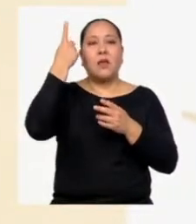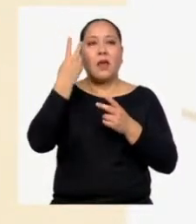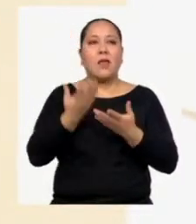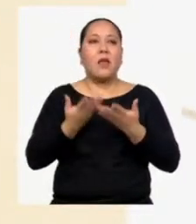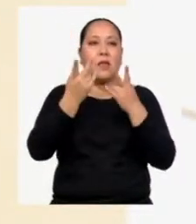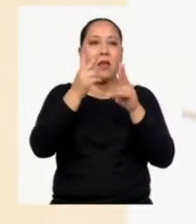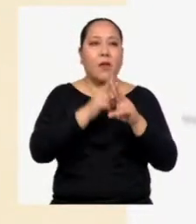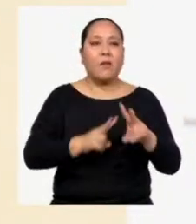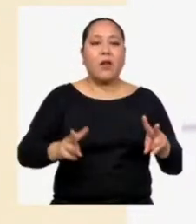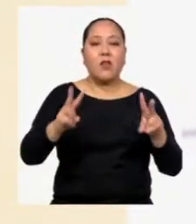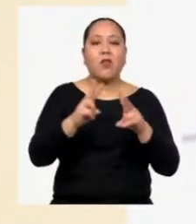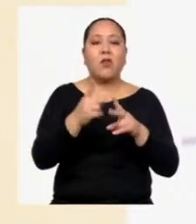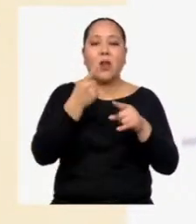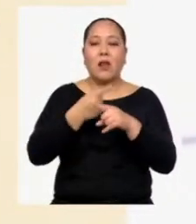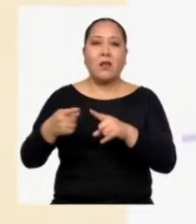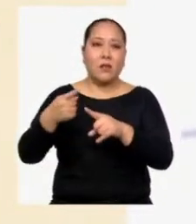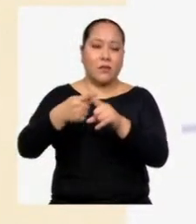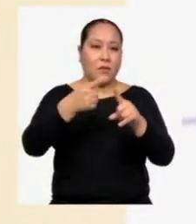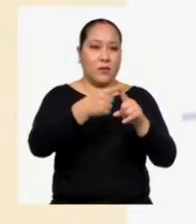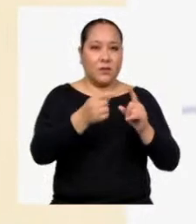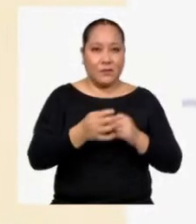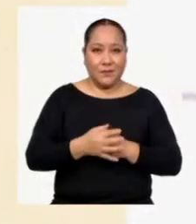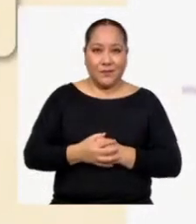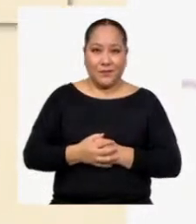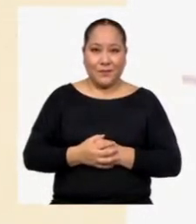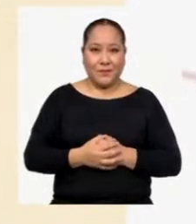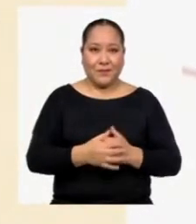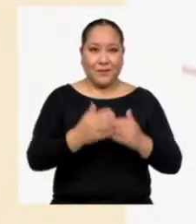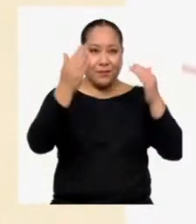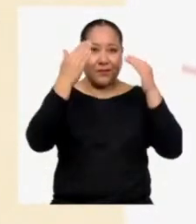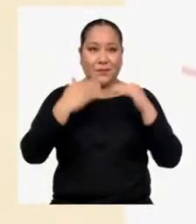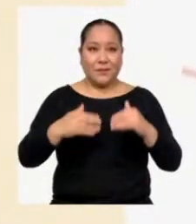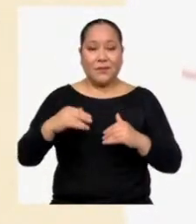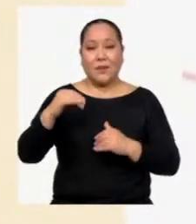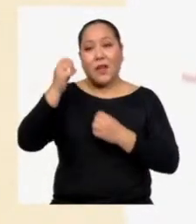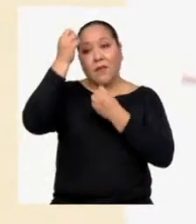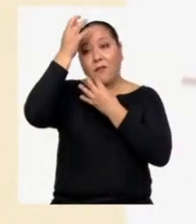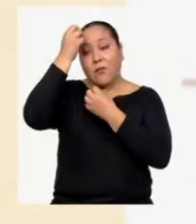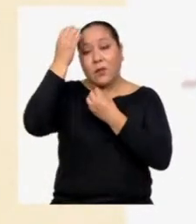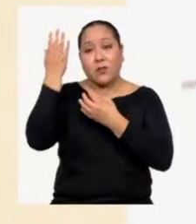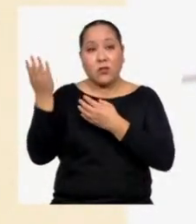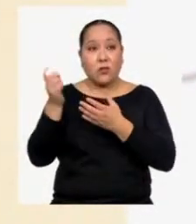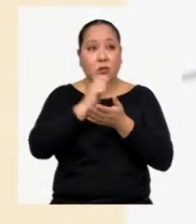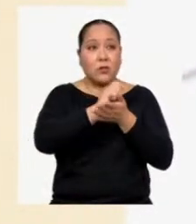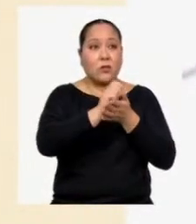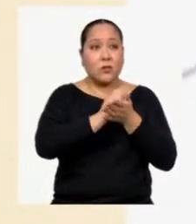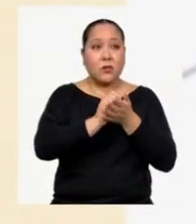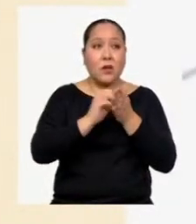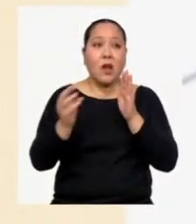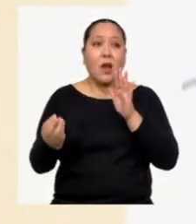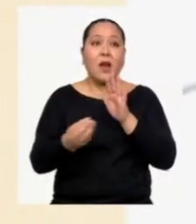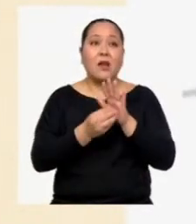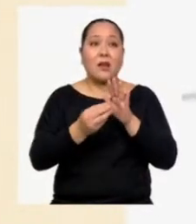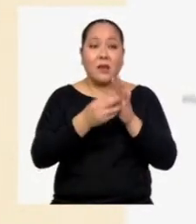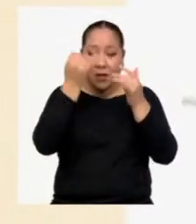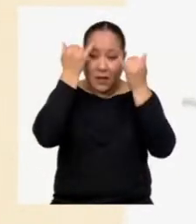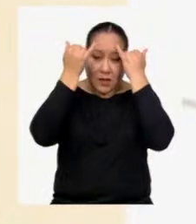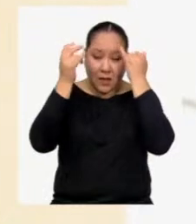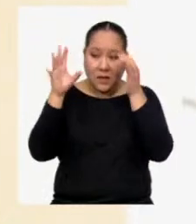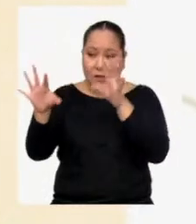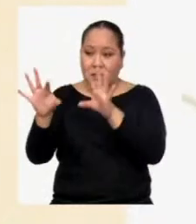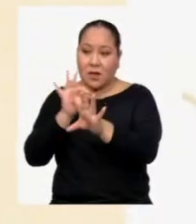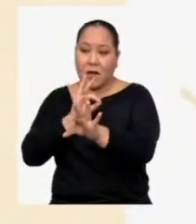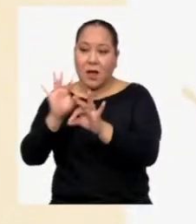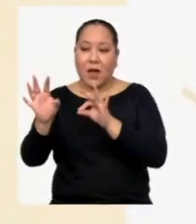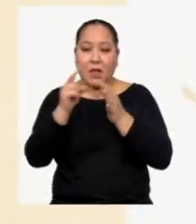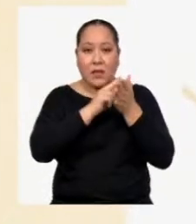de la diversidad. En la parte de Información, escribí Añadir ideas extraídas de la